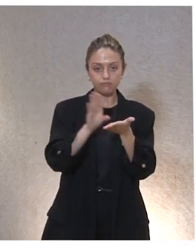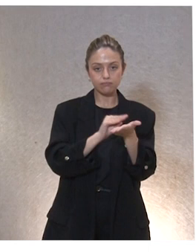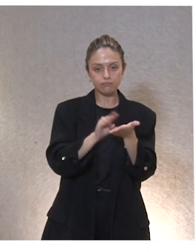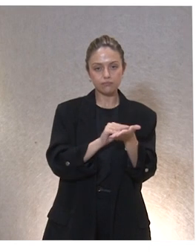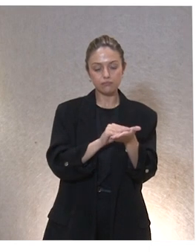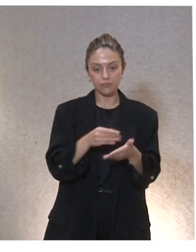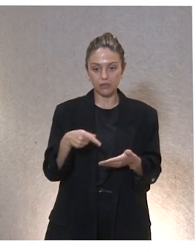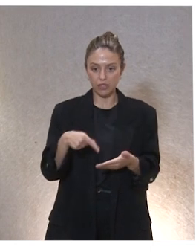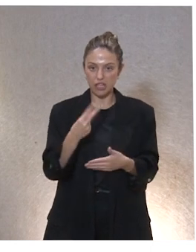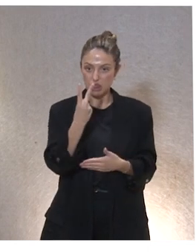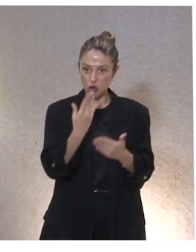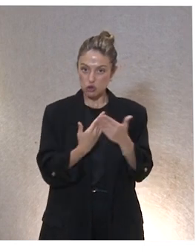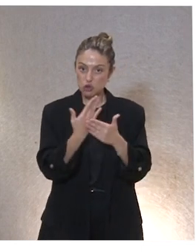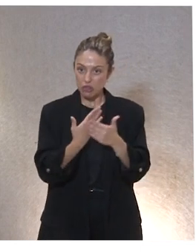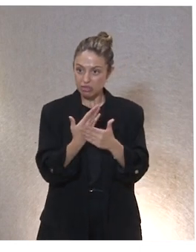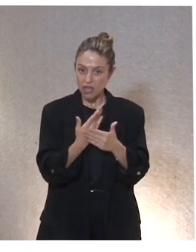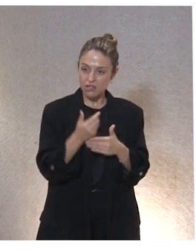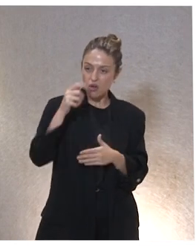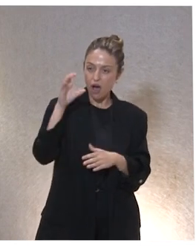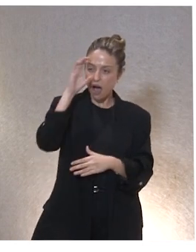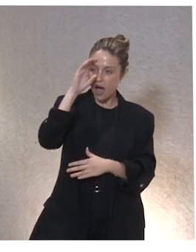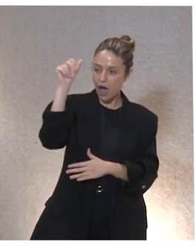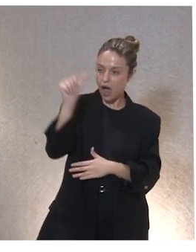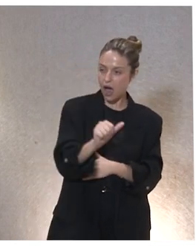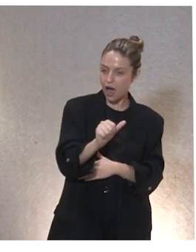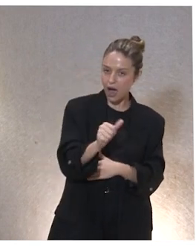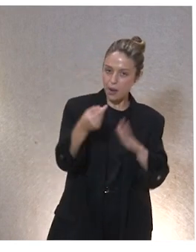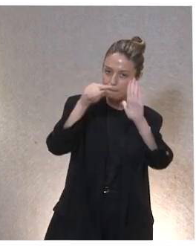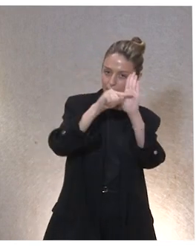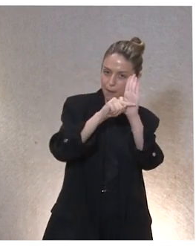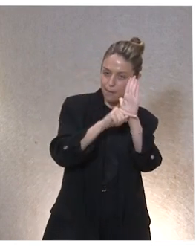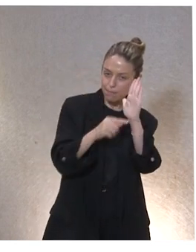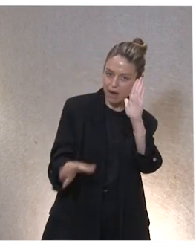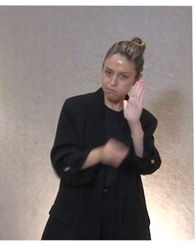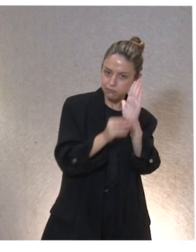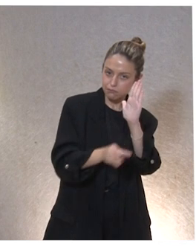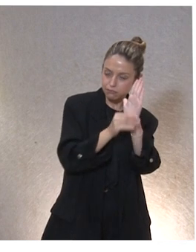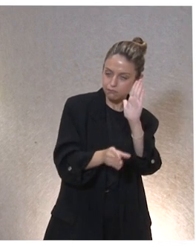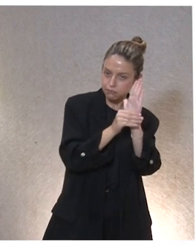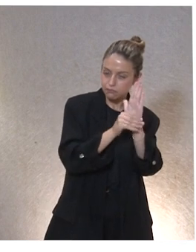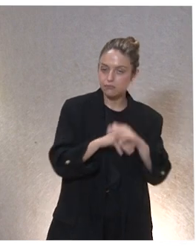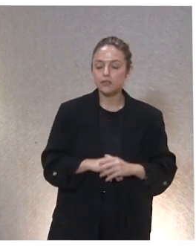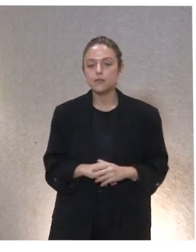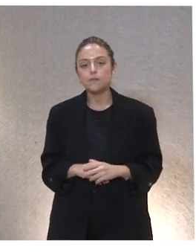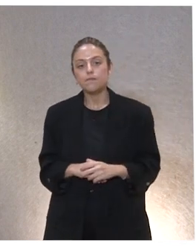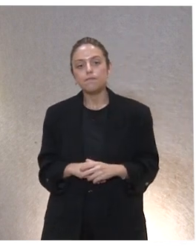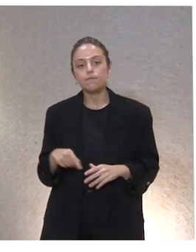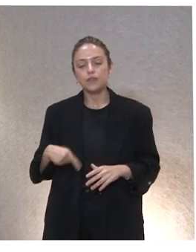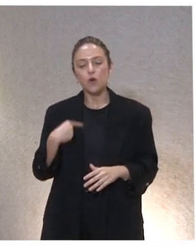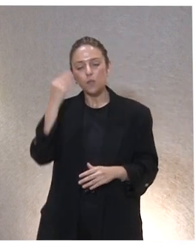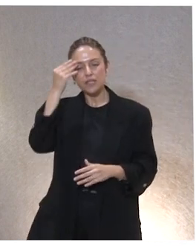dos días incluiríamos muchísimas más cosas y una virtud de la que habló Xavier y que a mí me parece importante